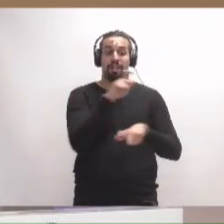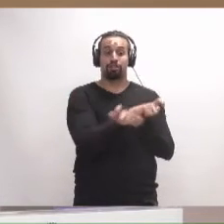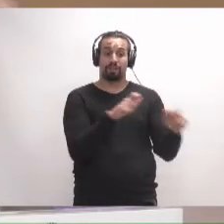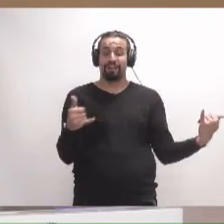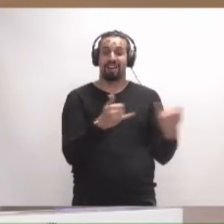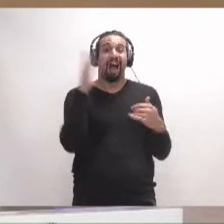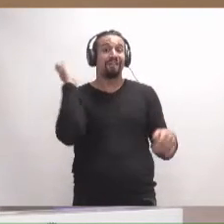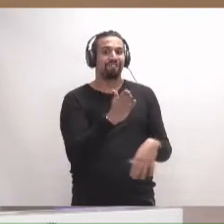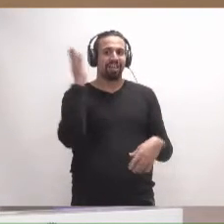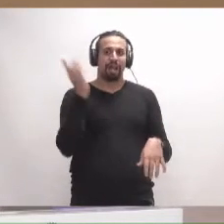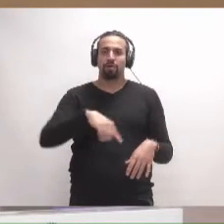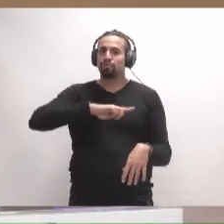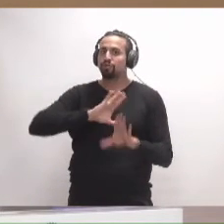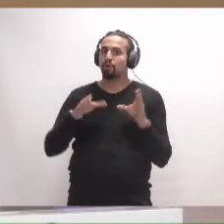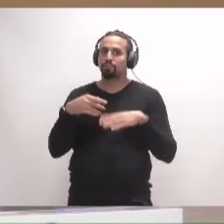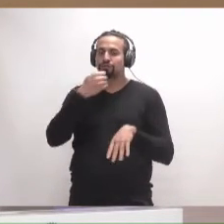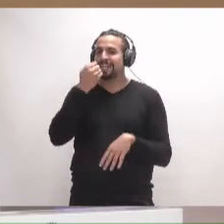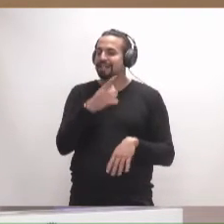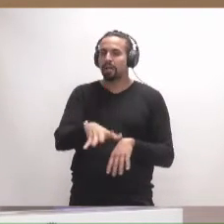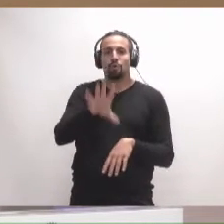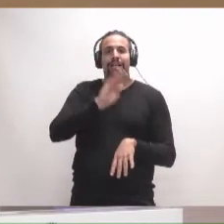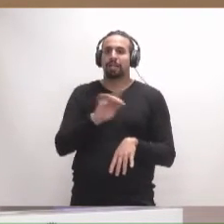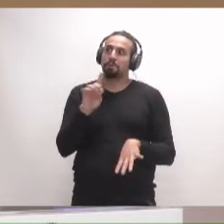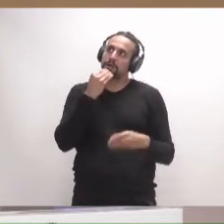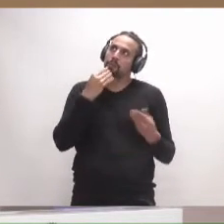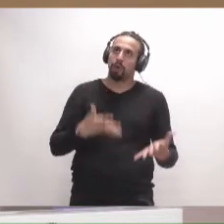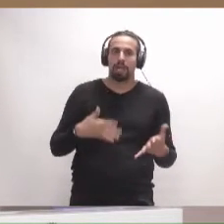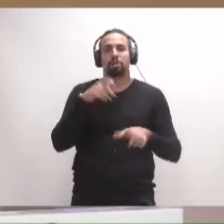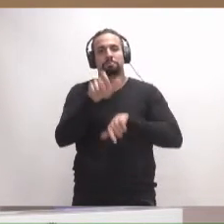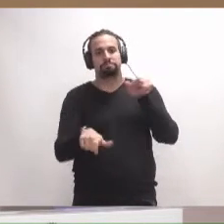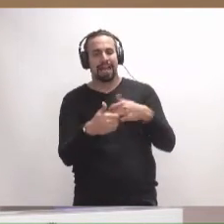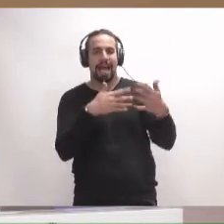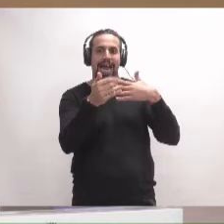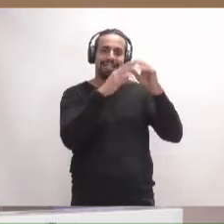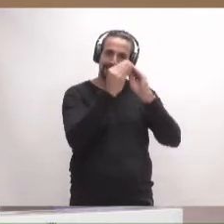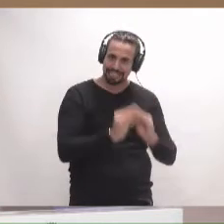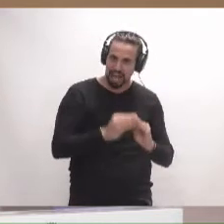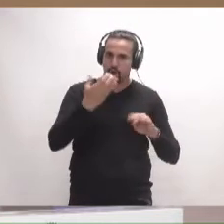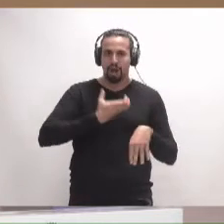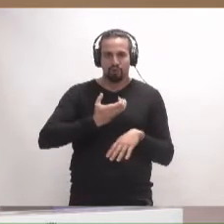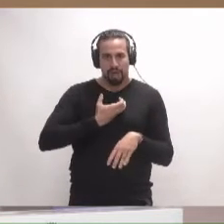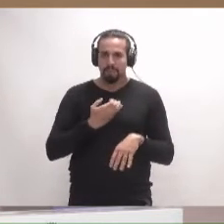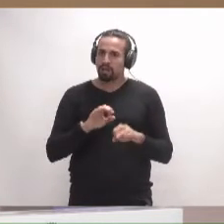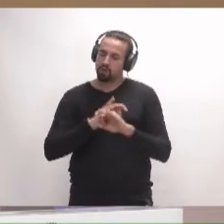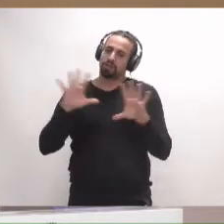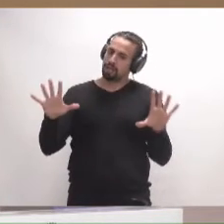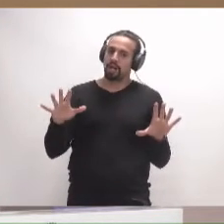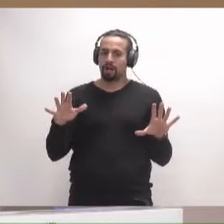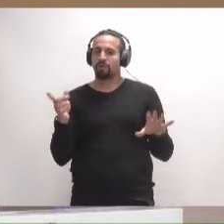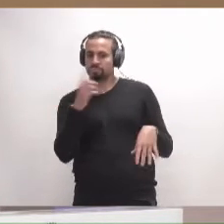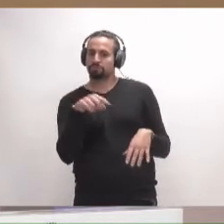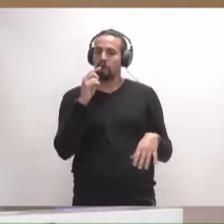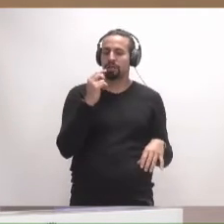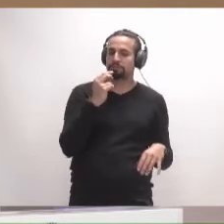Y lo que no entendemos desde el grupo socialista, porque, bueno, los artesanos y el Ayuntamiento se consideran interesados. De hecho,